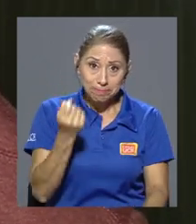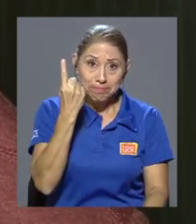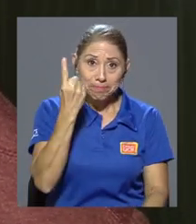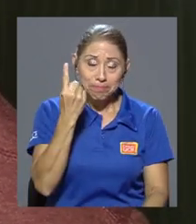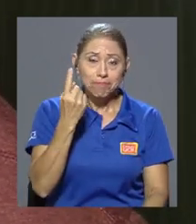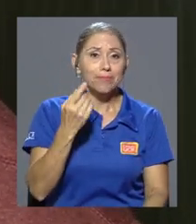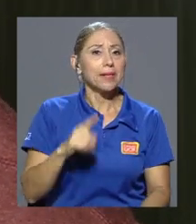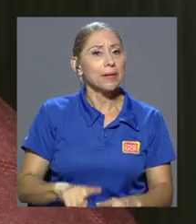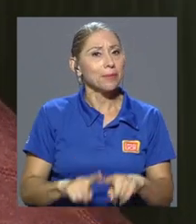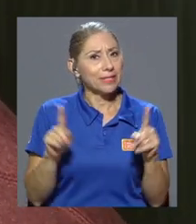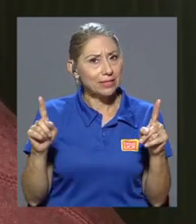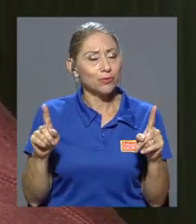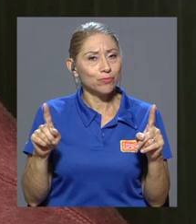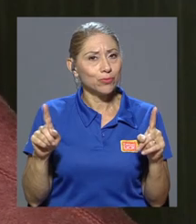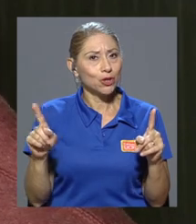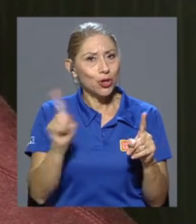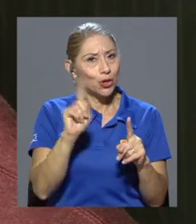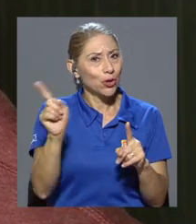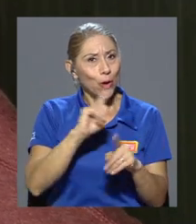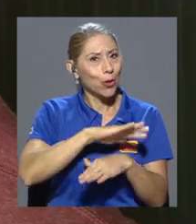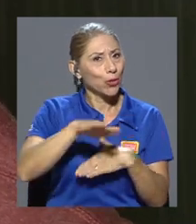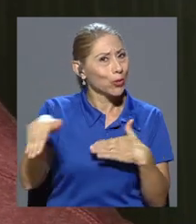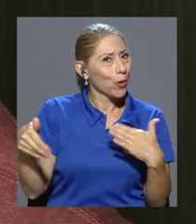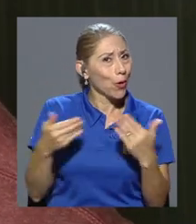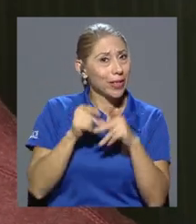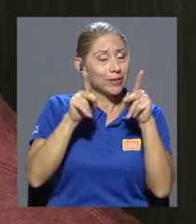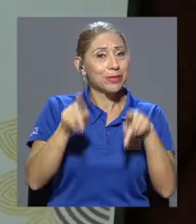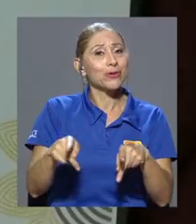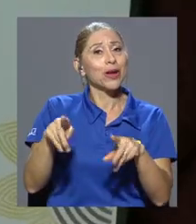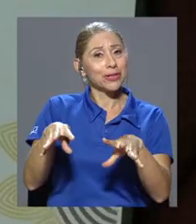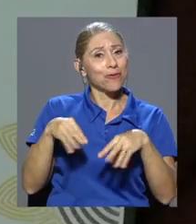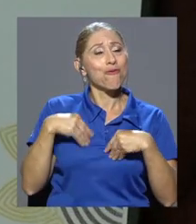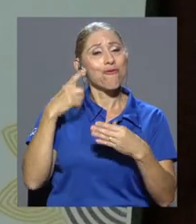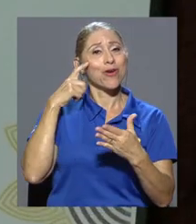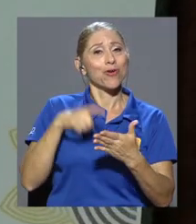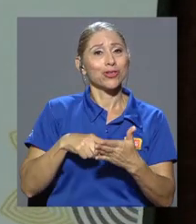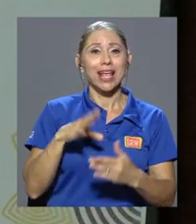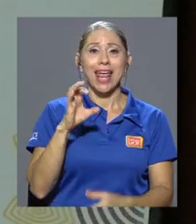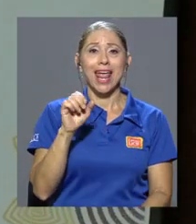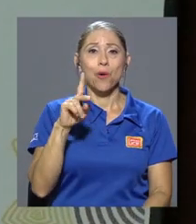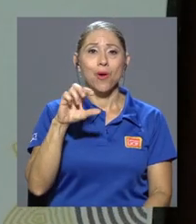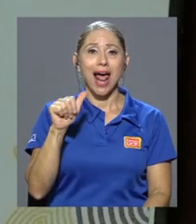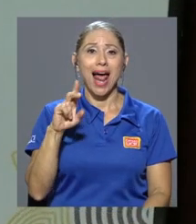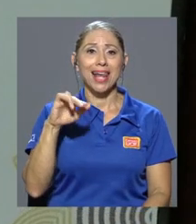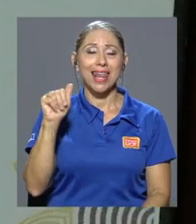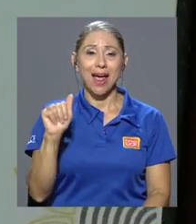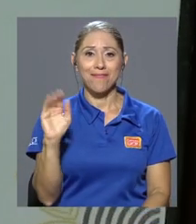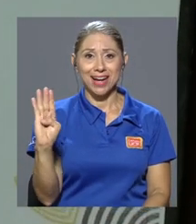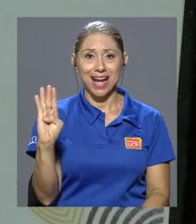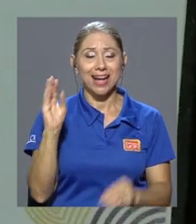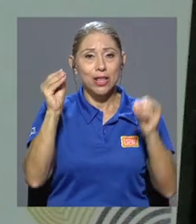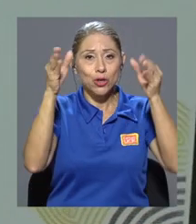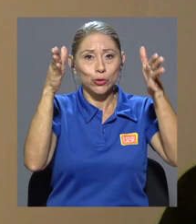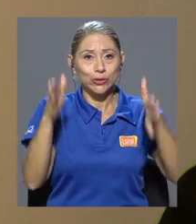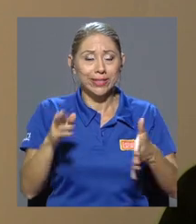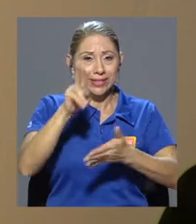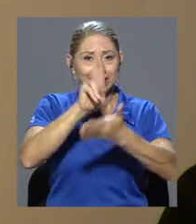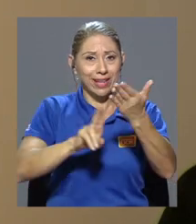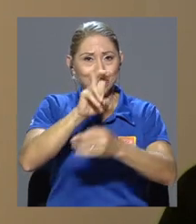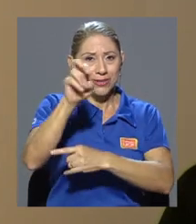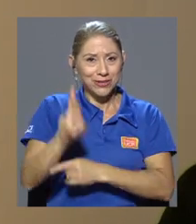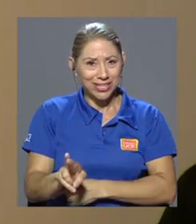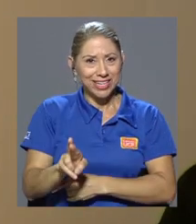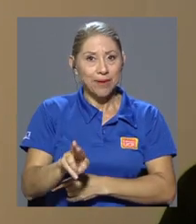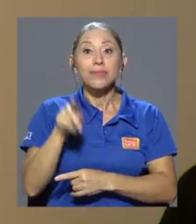¿me entiende? Pero no todos lo reconocen. Eulalia Berner, docente de la Universidad de Costa